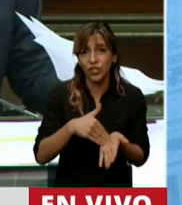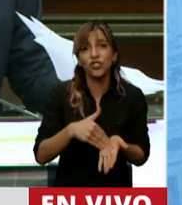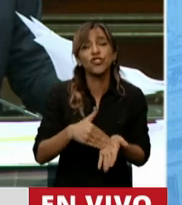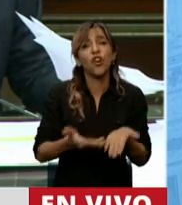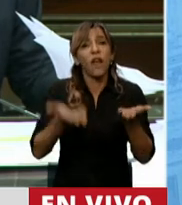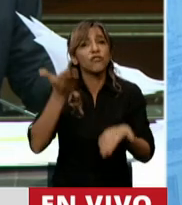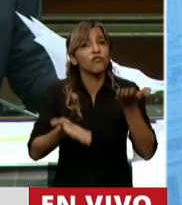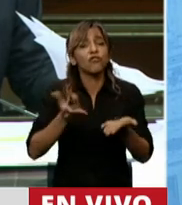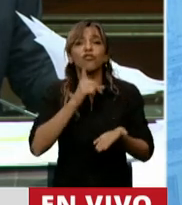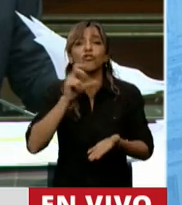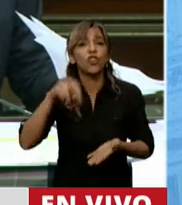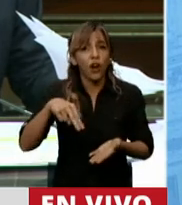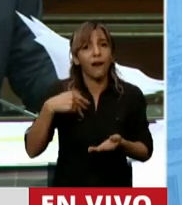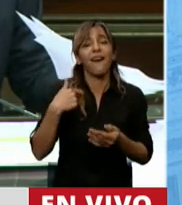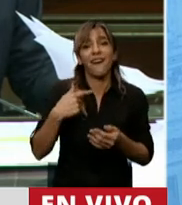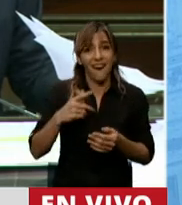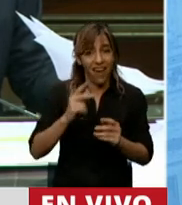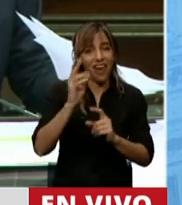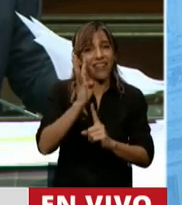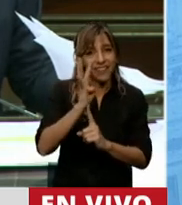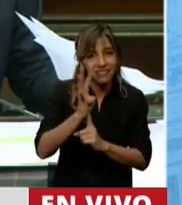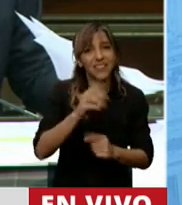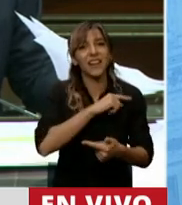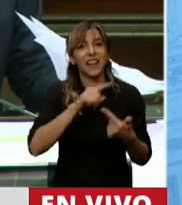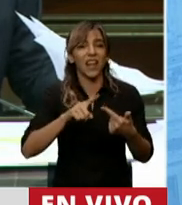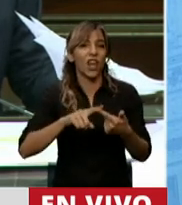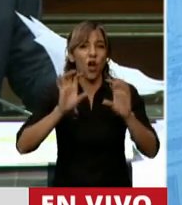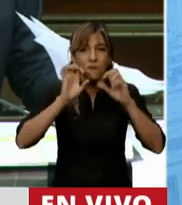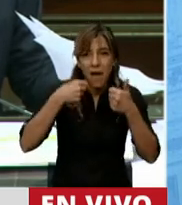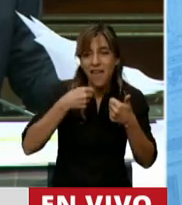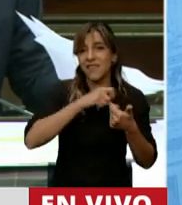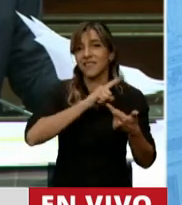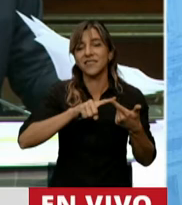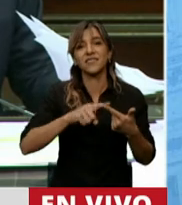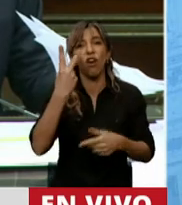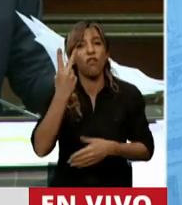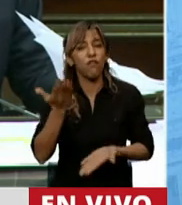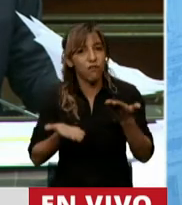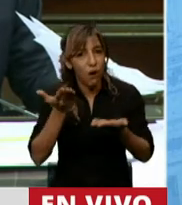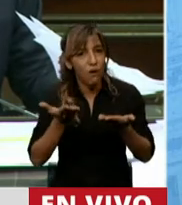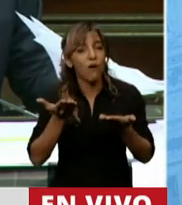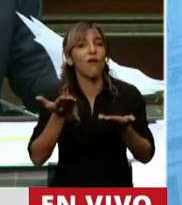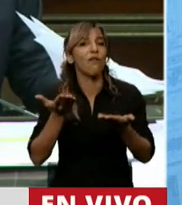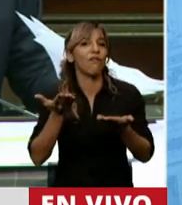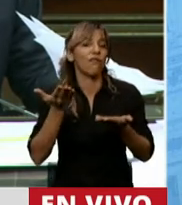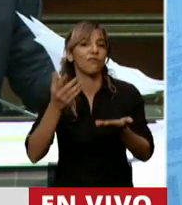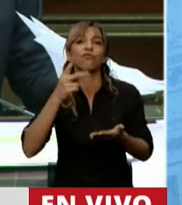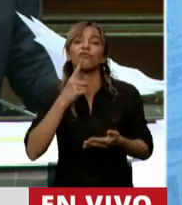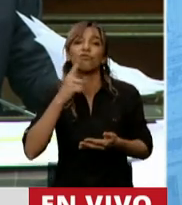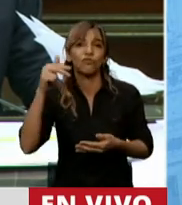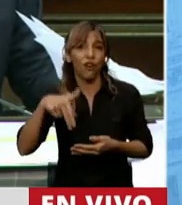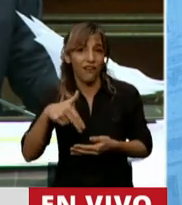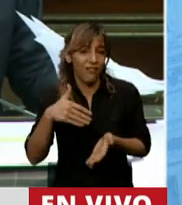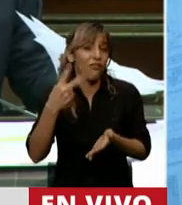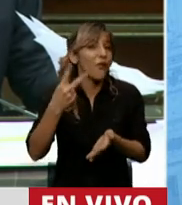26 millones de toneladas de maíz, más de 2 millones de toneladas de soja y no estamos hablando y